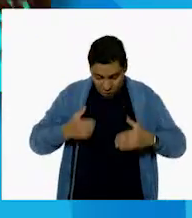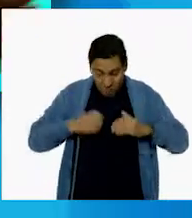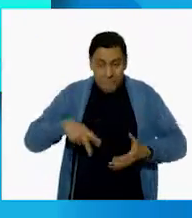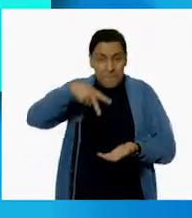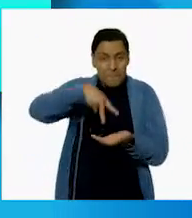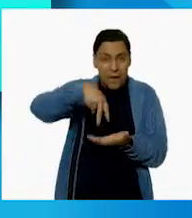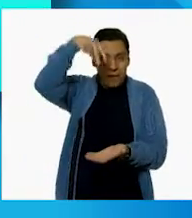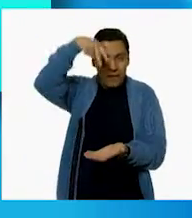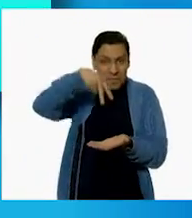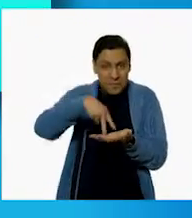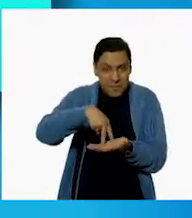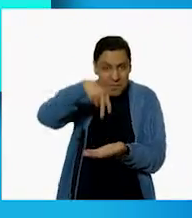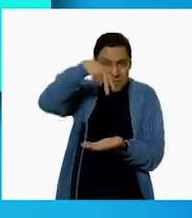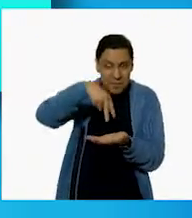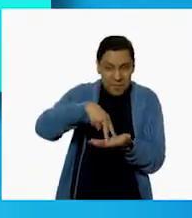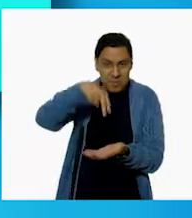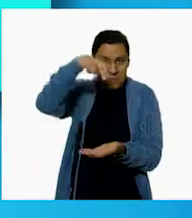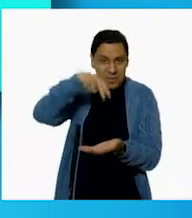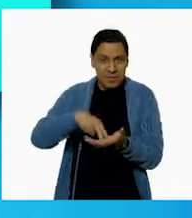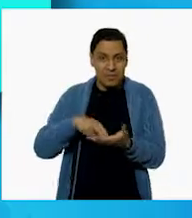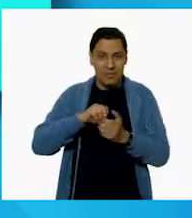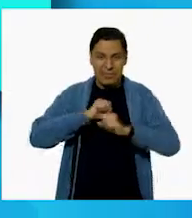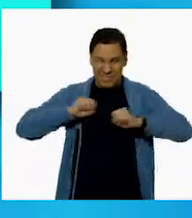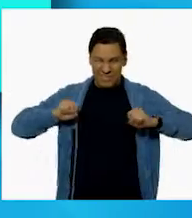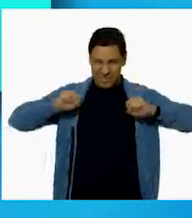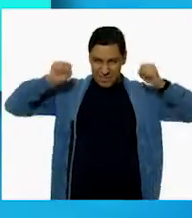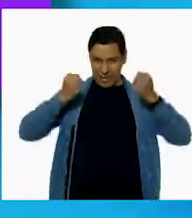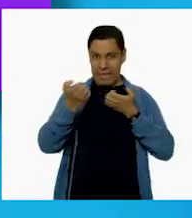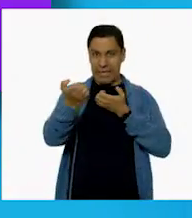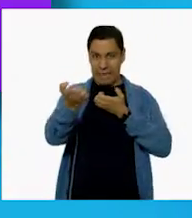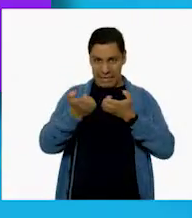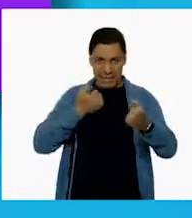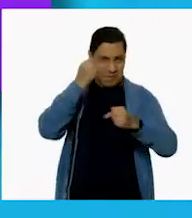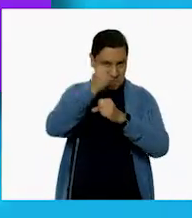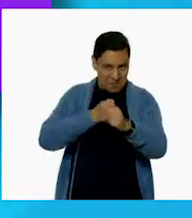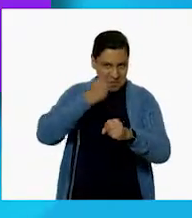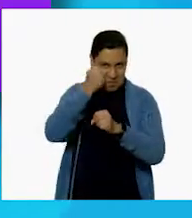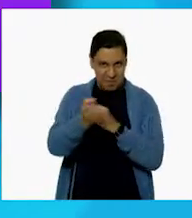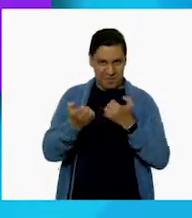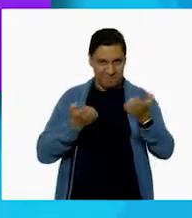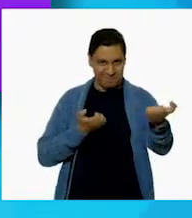Saltar y ejercitarse.